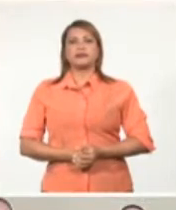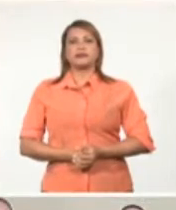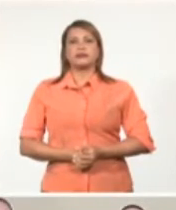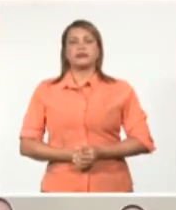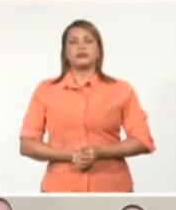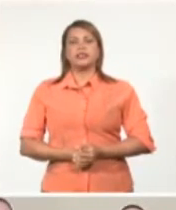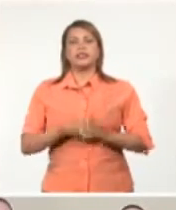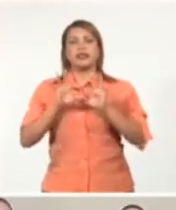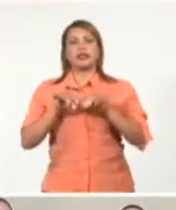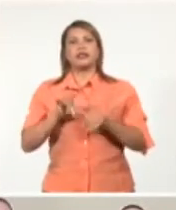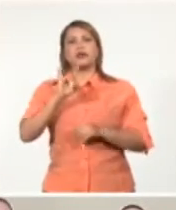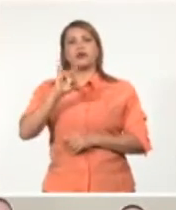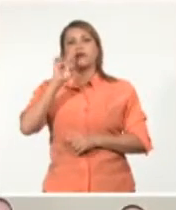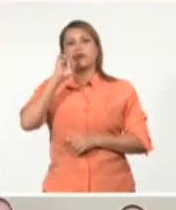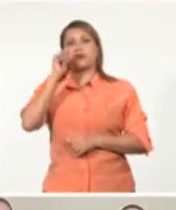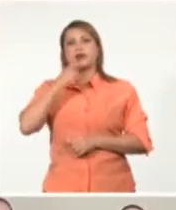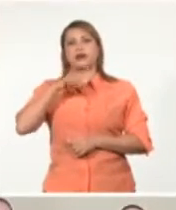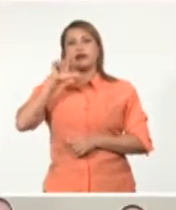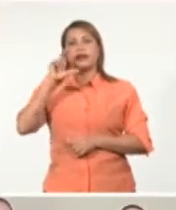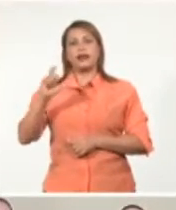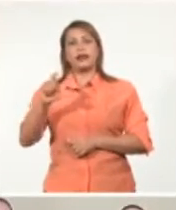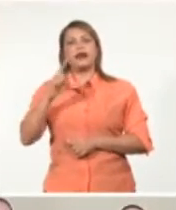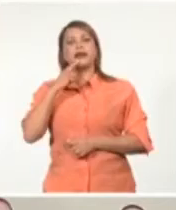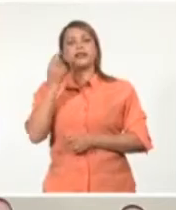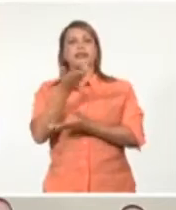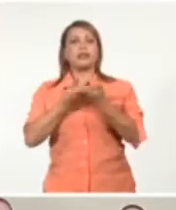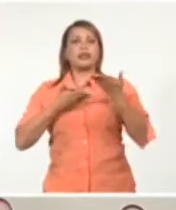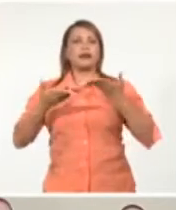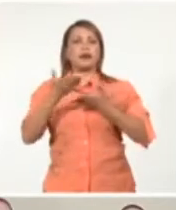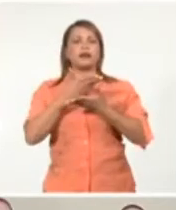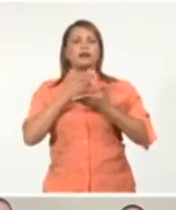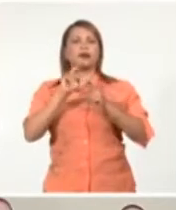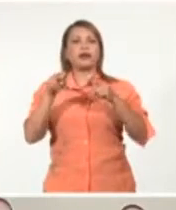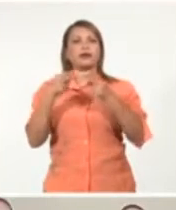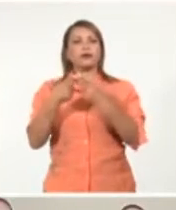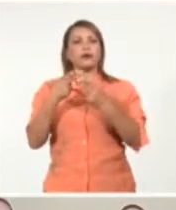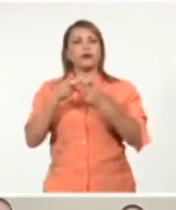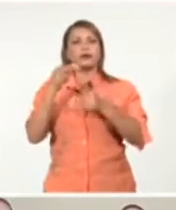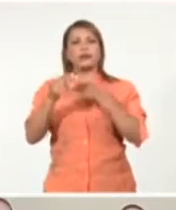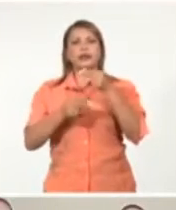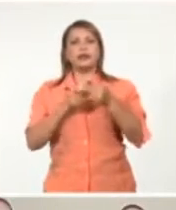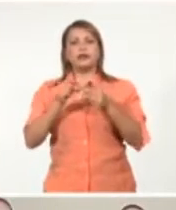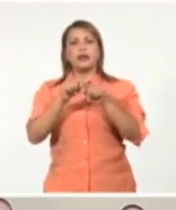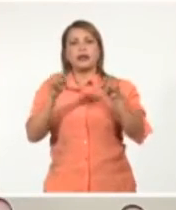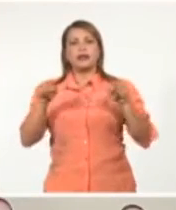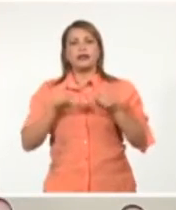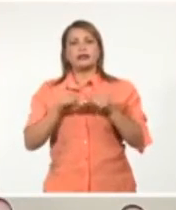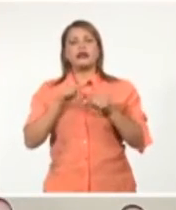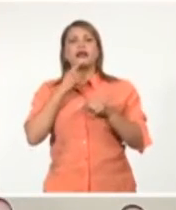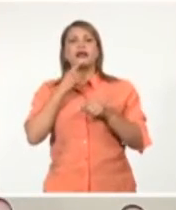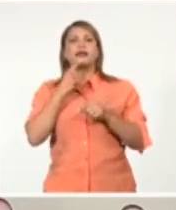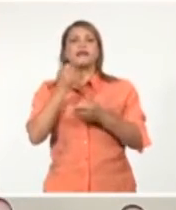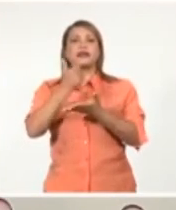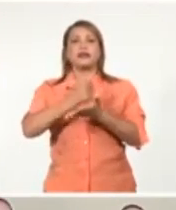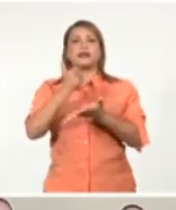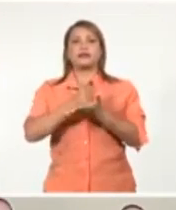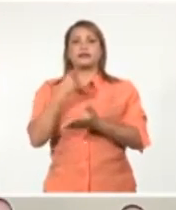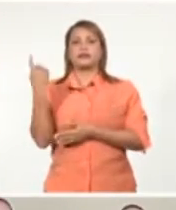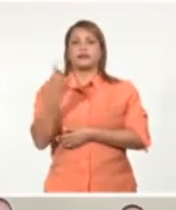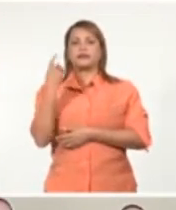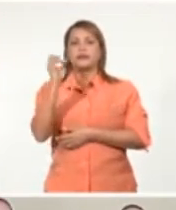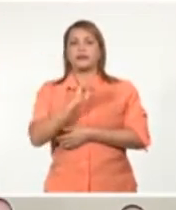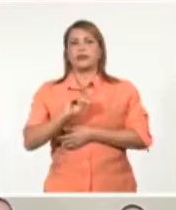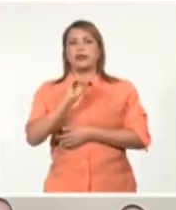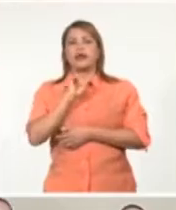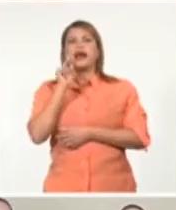secretariado de la UNIAC debatió importantes temas en su más reciente encuentro celebrado en la Sala Villena de la Sede Nacional de la Organización que agrupa a